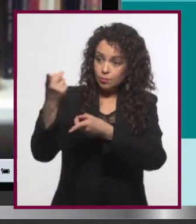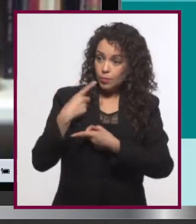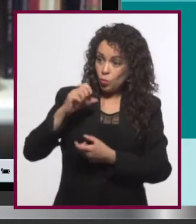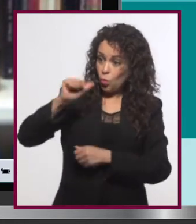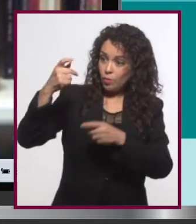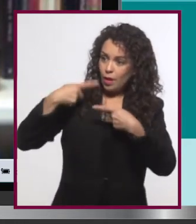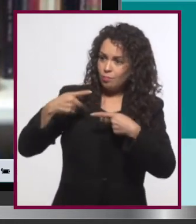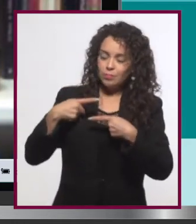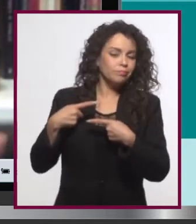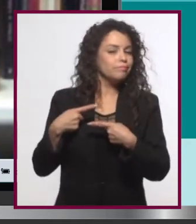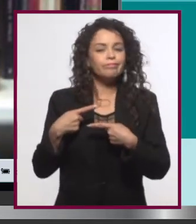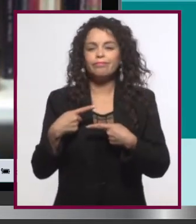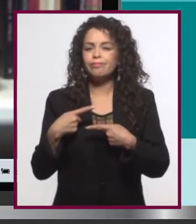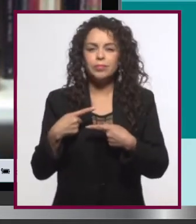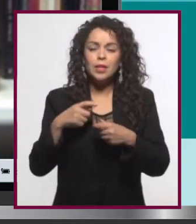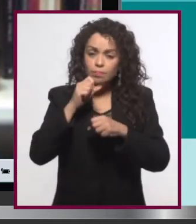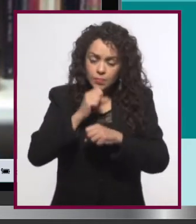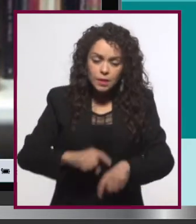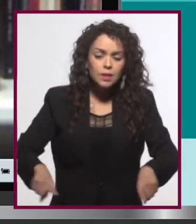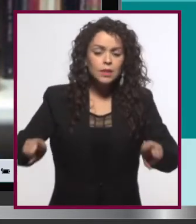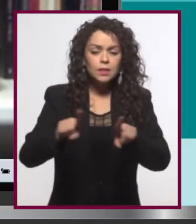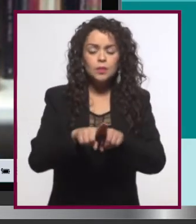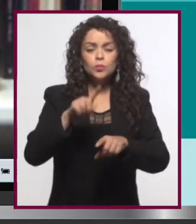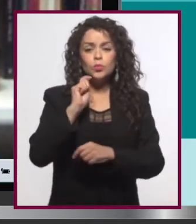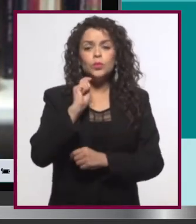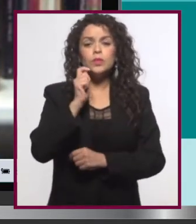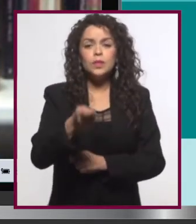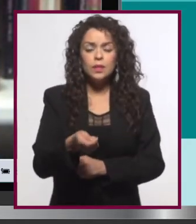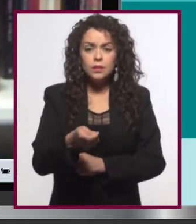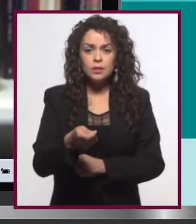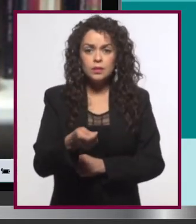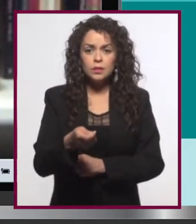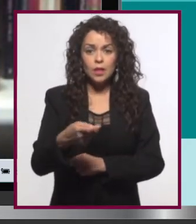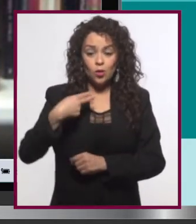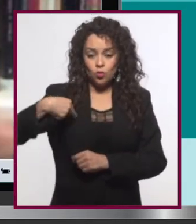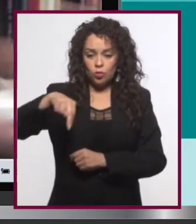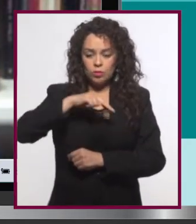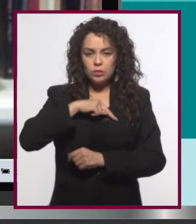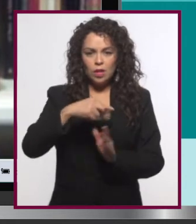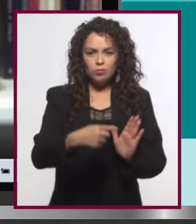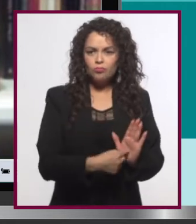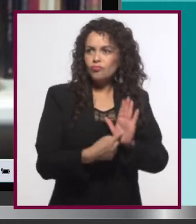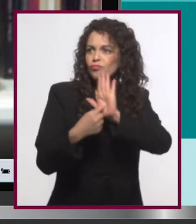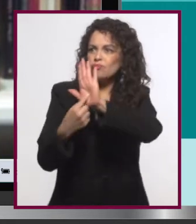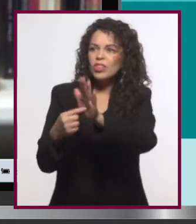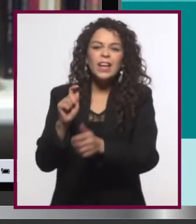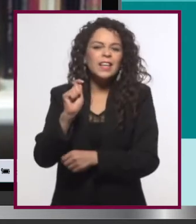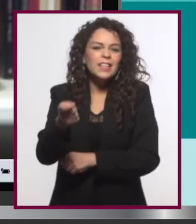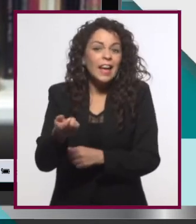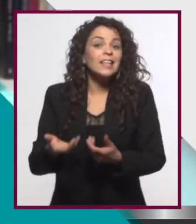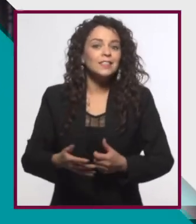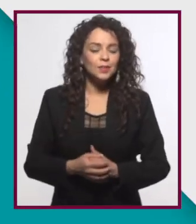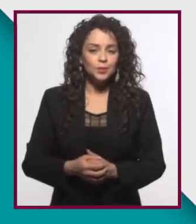que vamos a recibir de otras personas. Se trata también de aquello que les vamos a ofrecer.